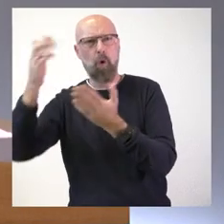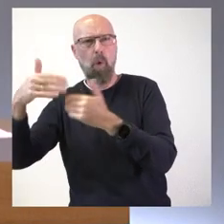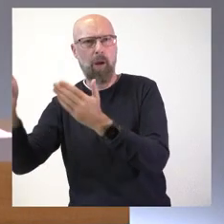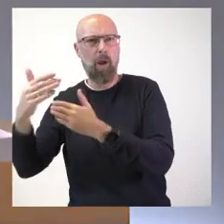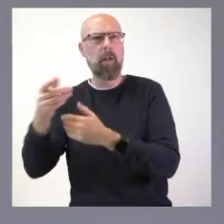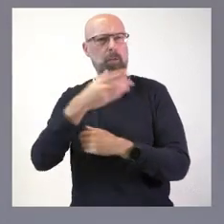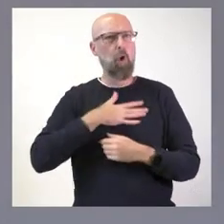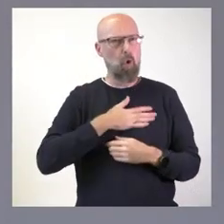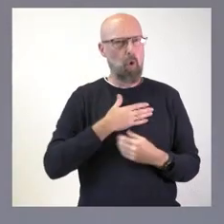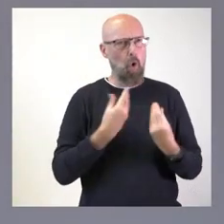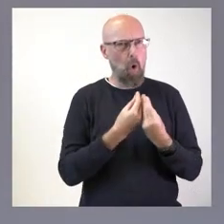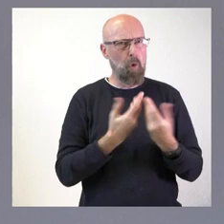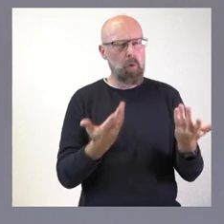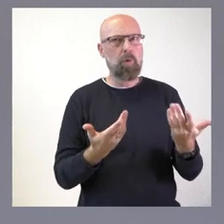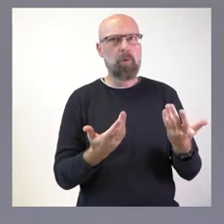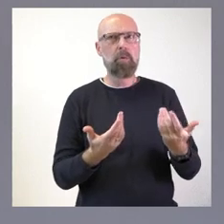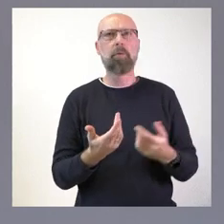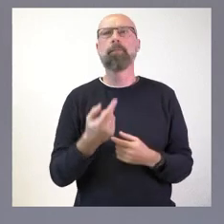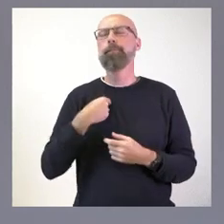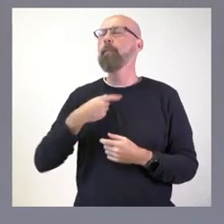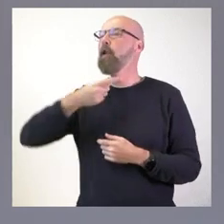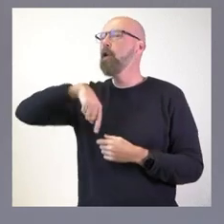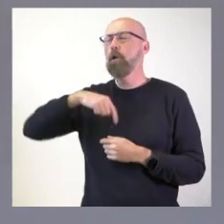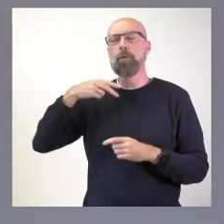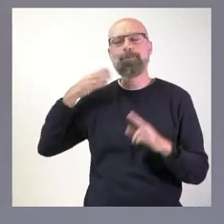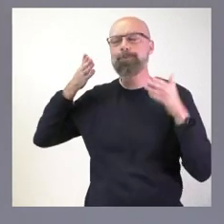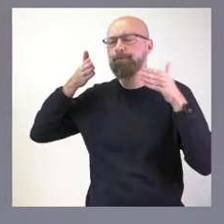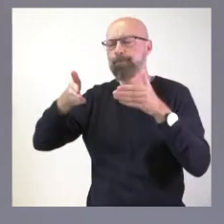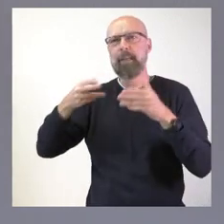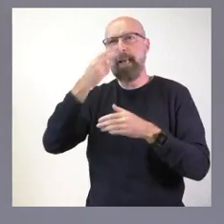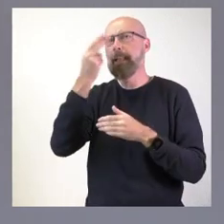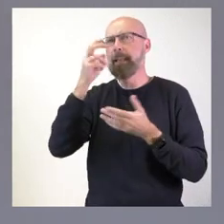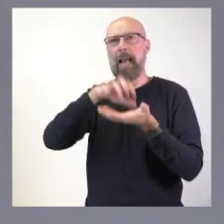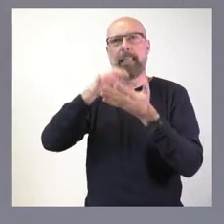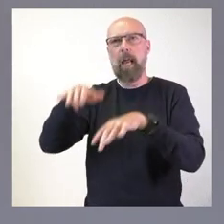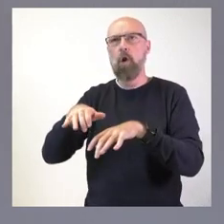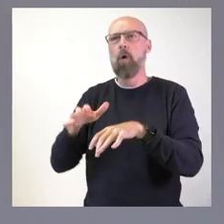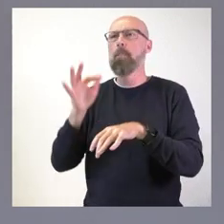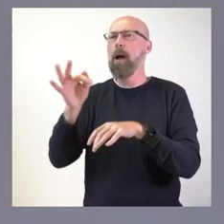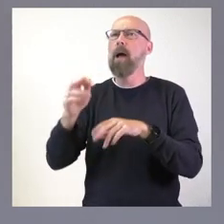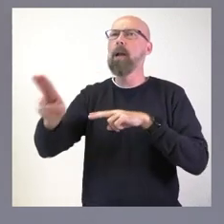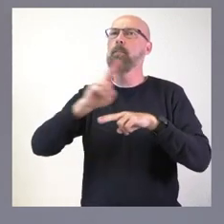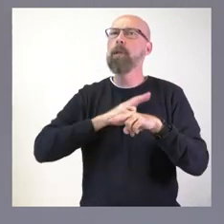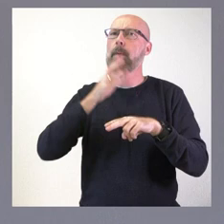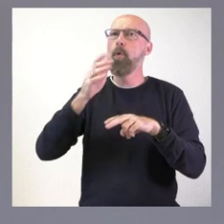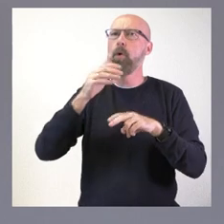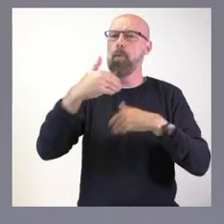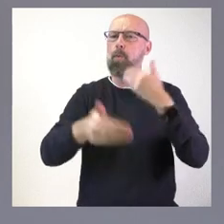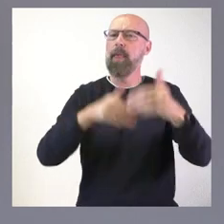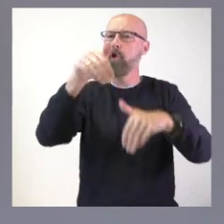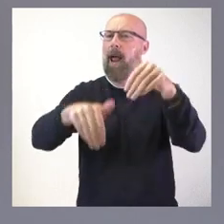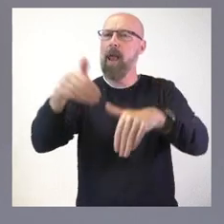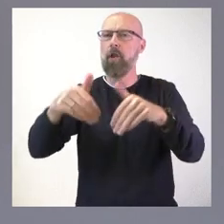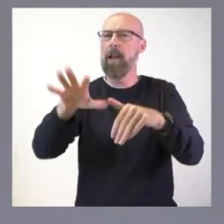hacer, como ustedes saben, es preocuparnos de los intereses de Castilla y León y también responder a lo que han sido sus deseos a través de un proceso electoral democrático. Los